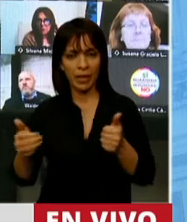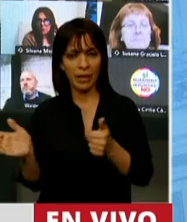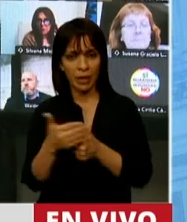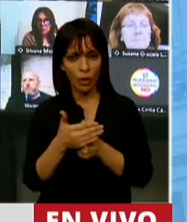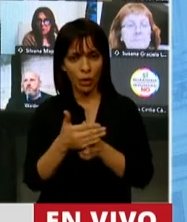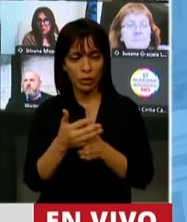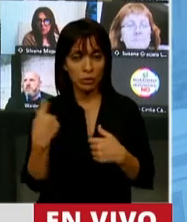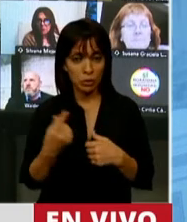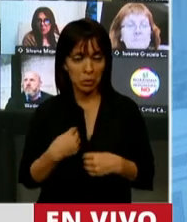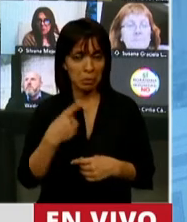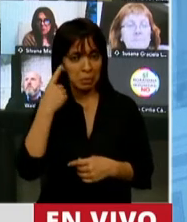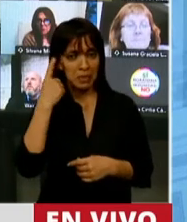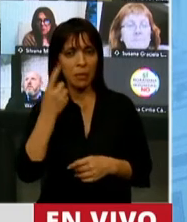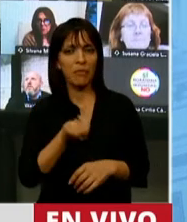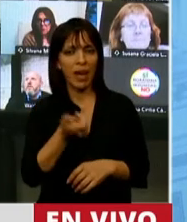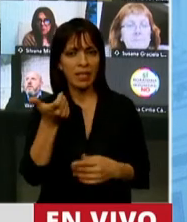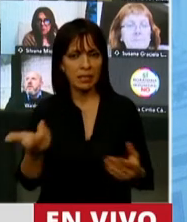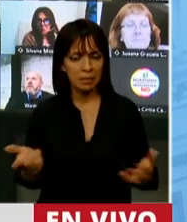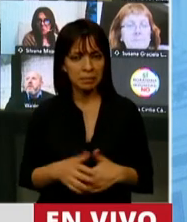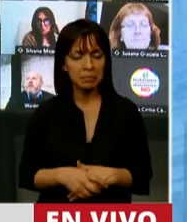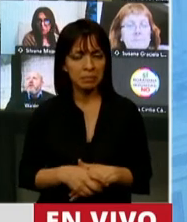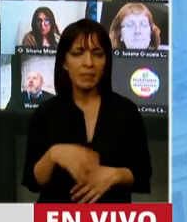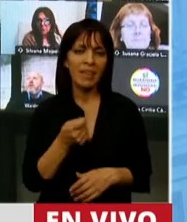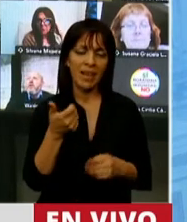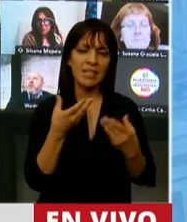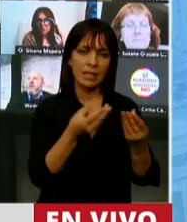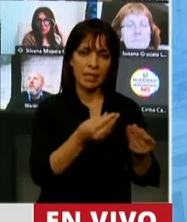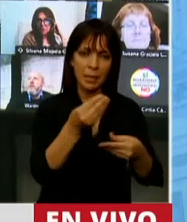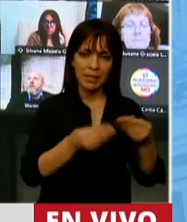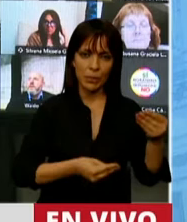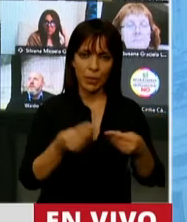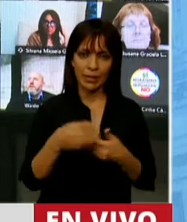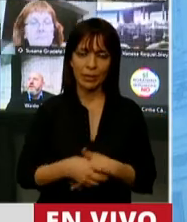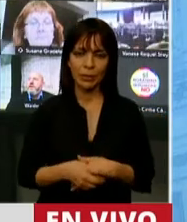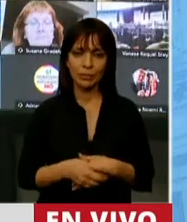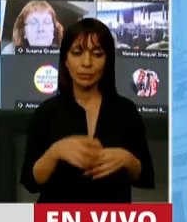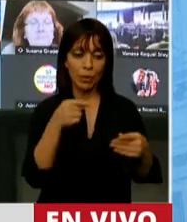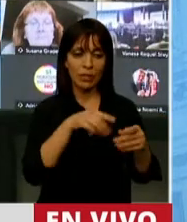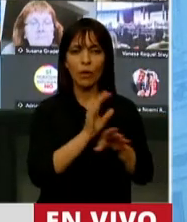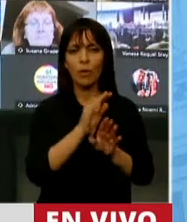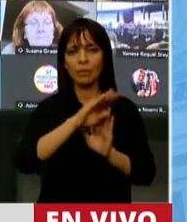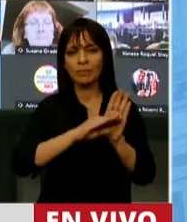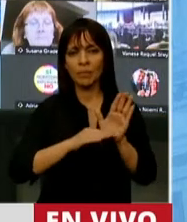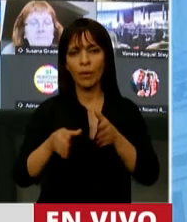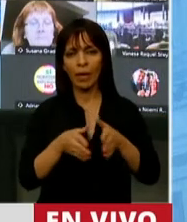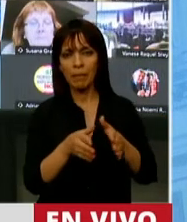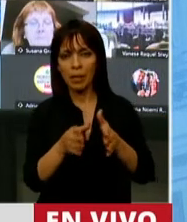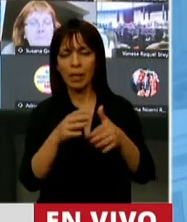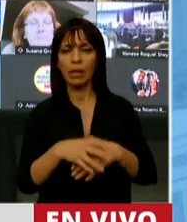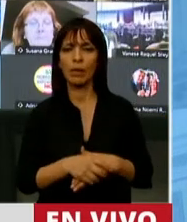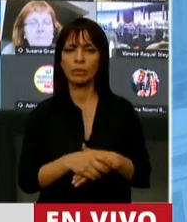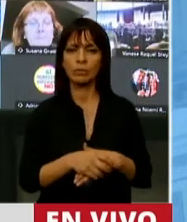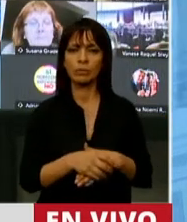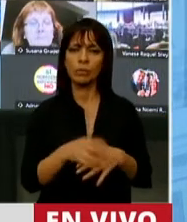fácil defender el presupuesto, porque es una hoja de ruta, un puente, lo han dicho otros